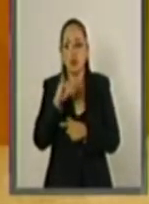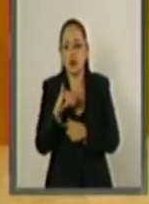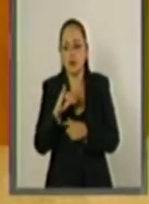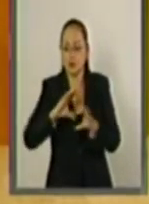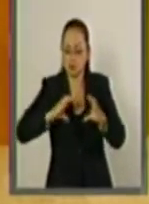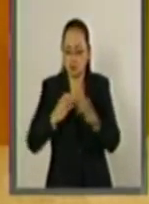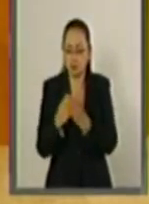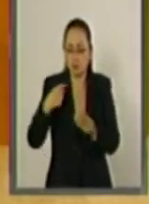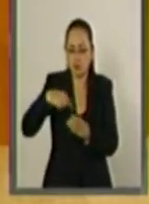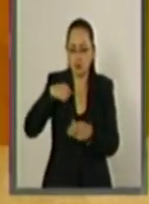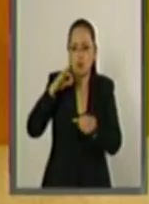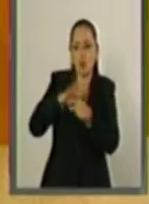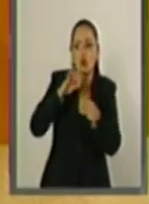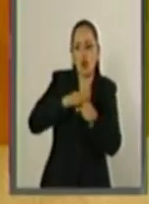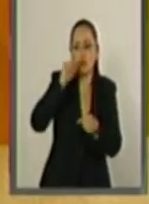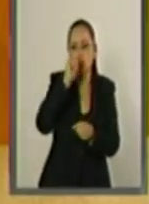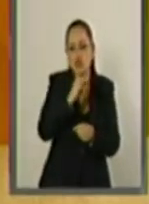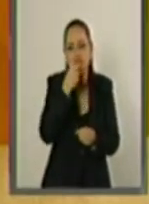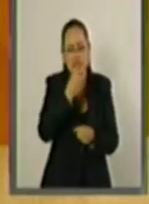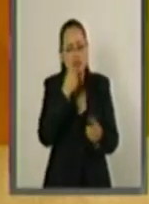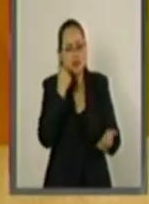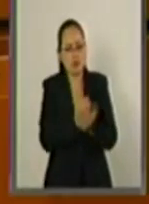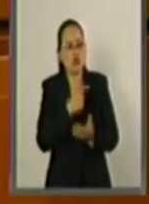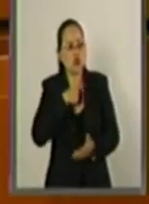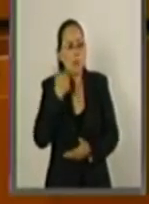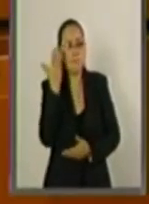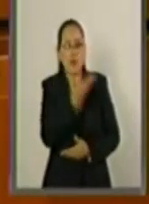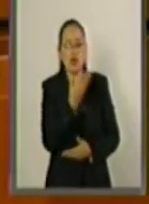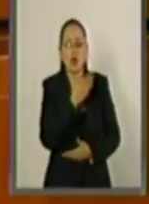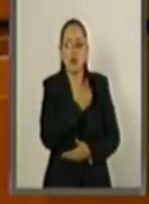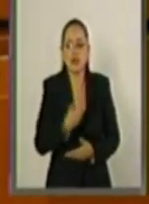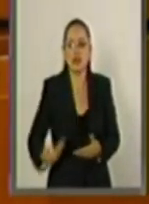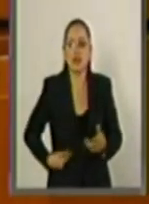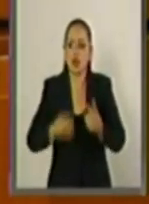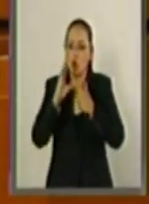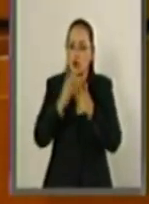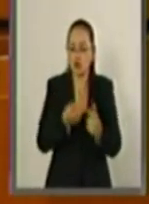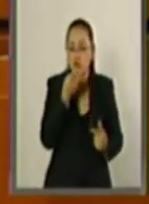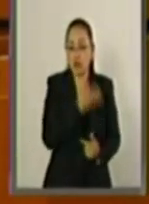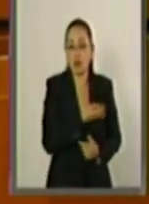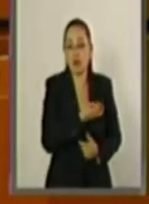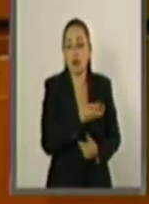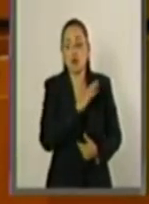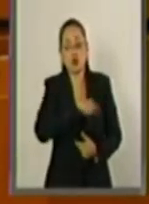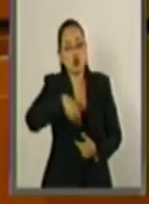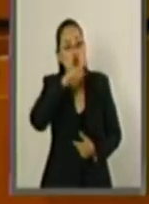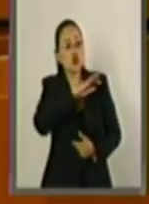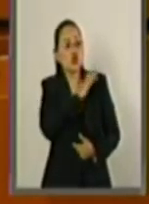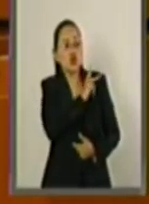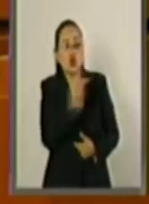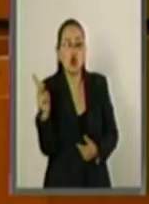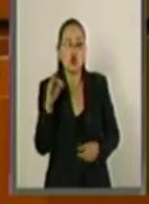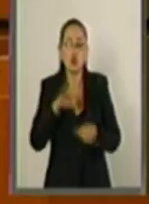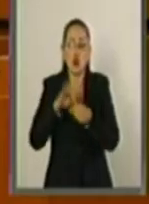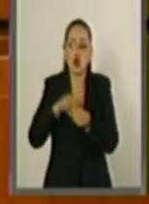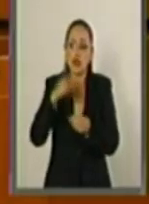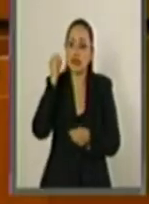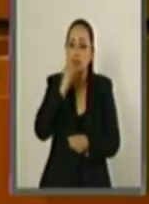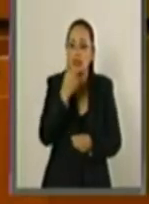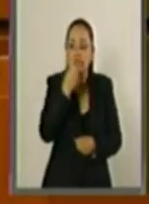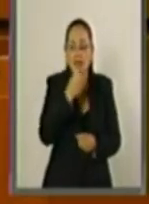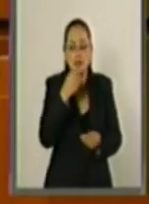votará a favor, pero yo les pido, como presidenta de esta comisión, que voten todos a favor de este gran